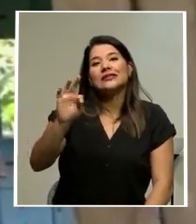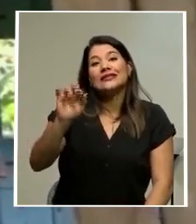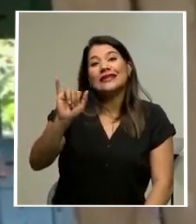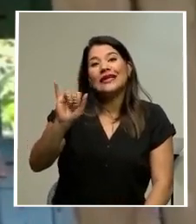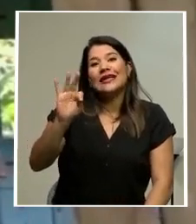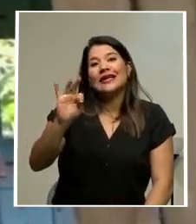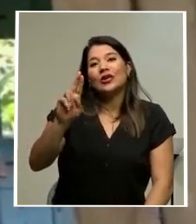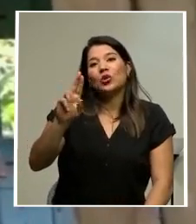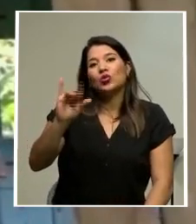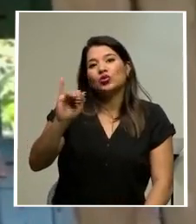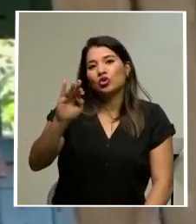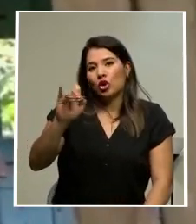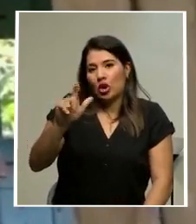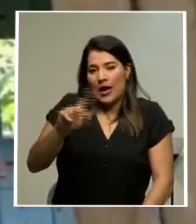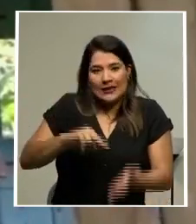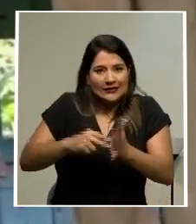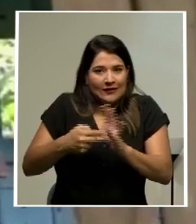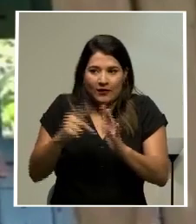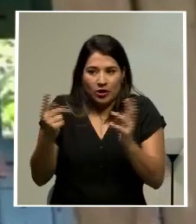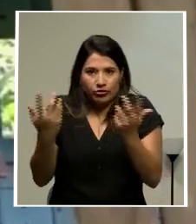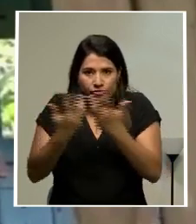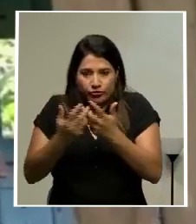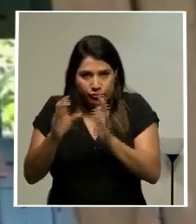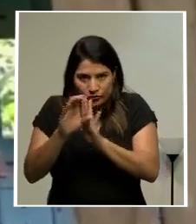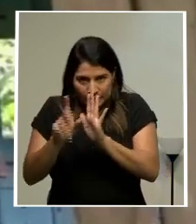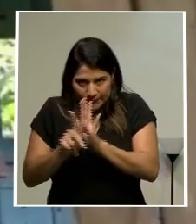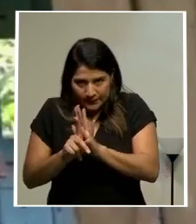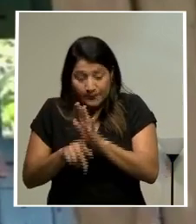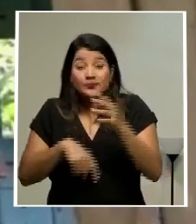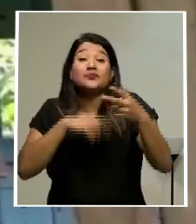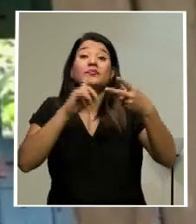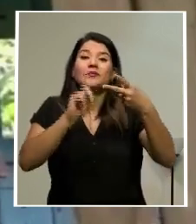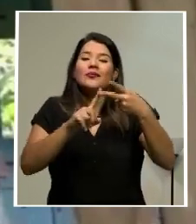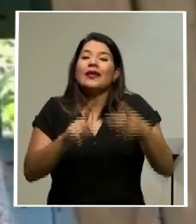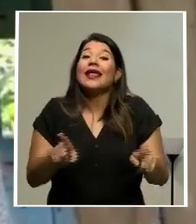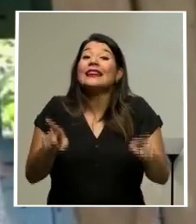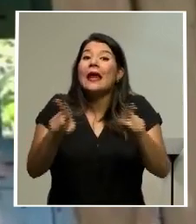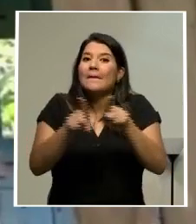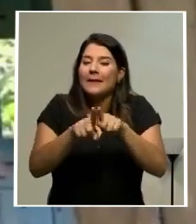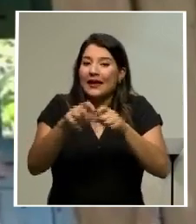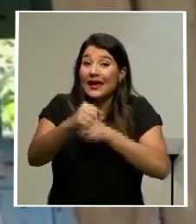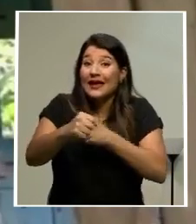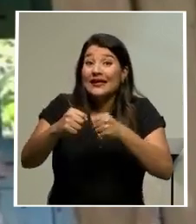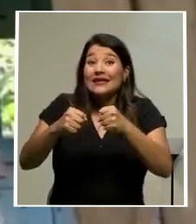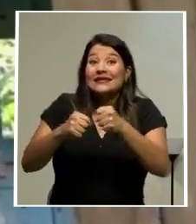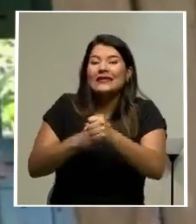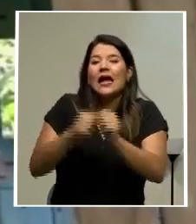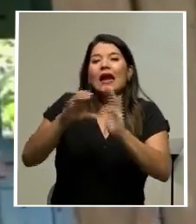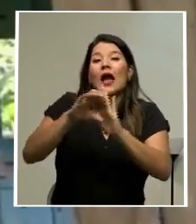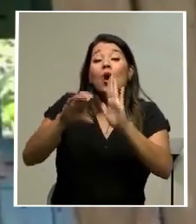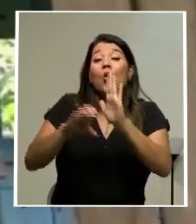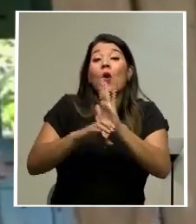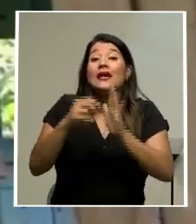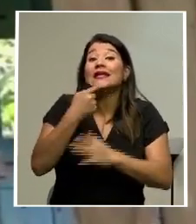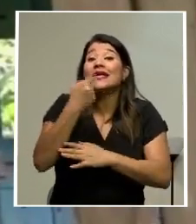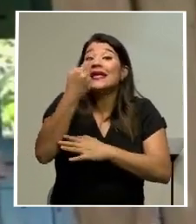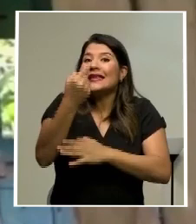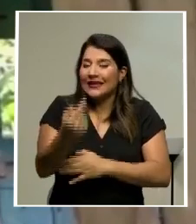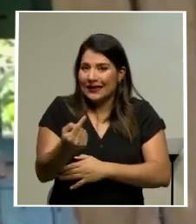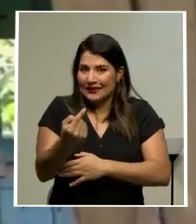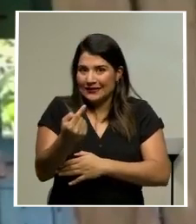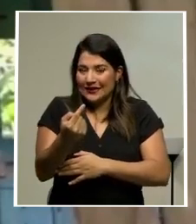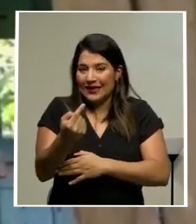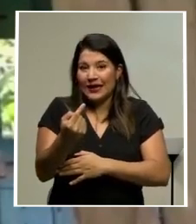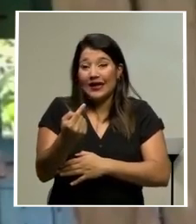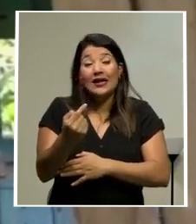normas, un par de normas en el proyecto que la sala dice que no son inconstitucionales